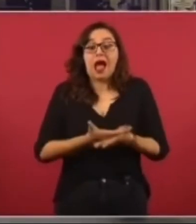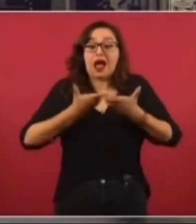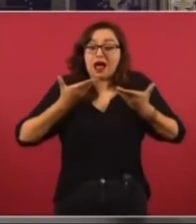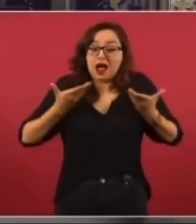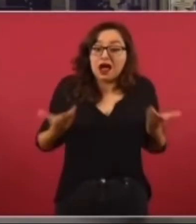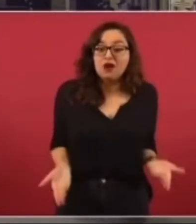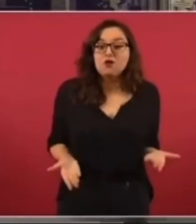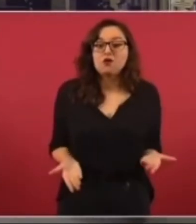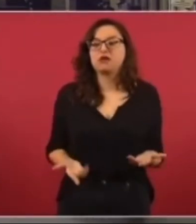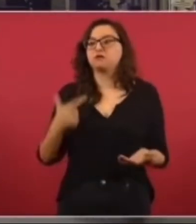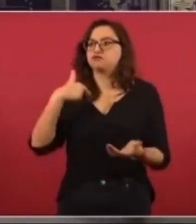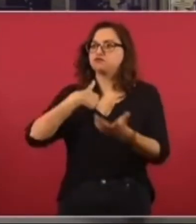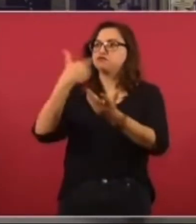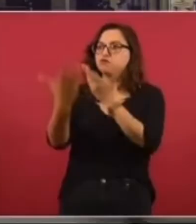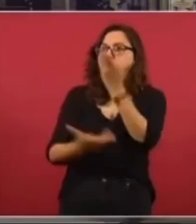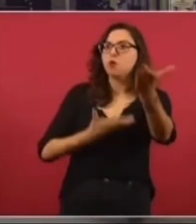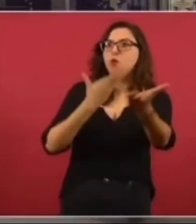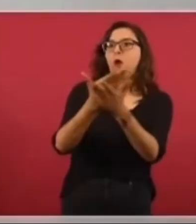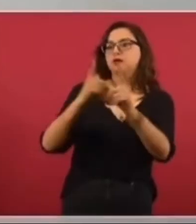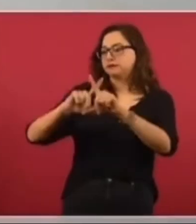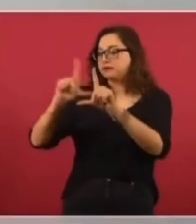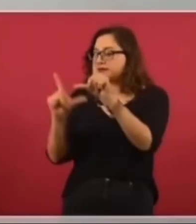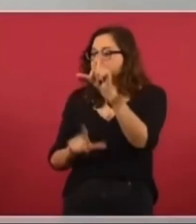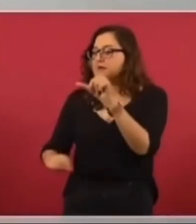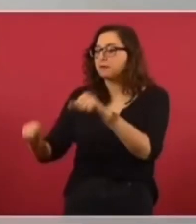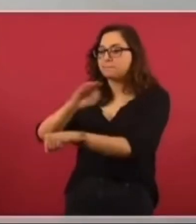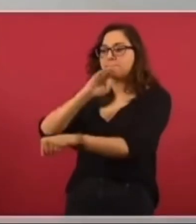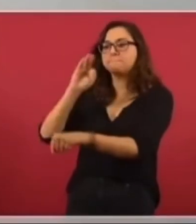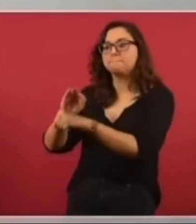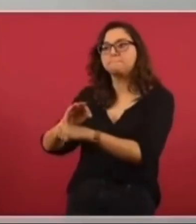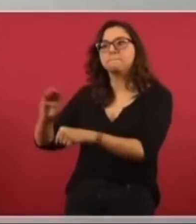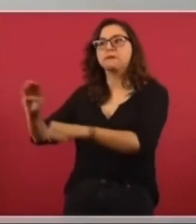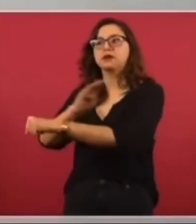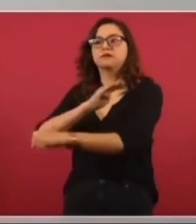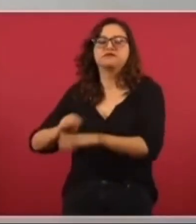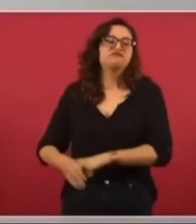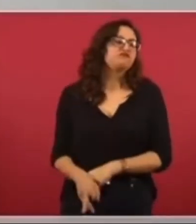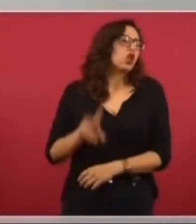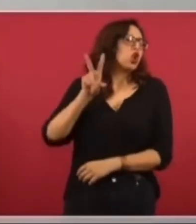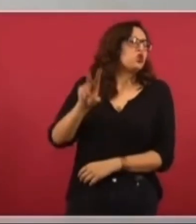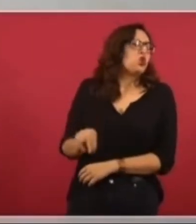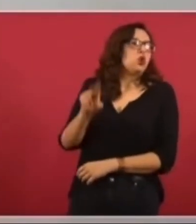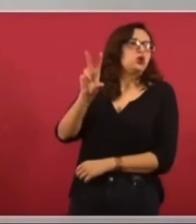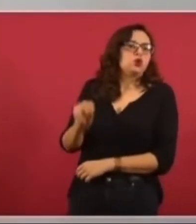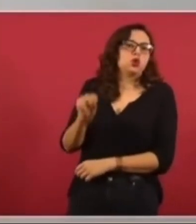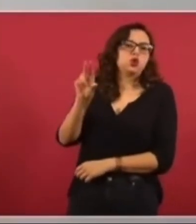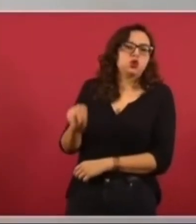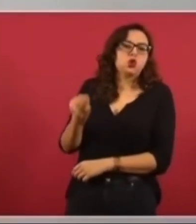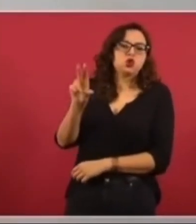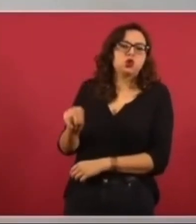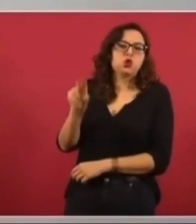lo rechazan y están a favor